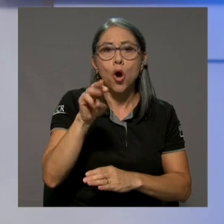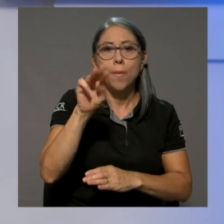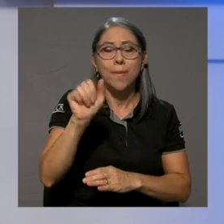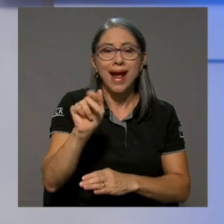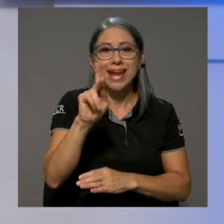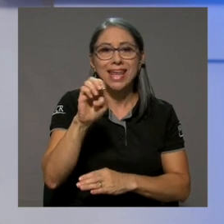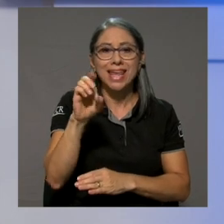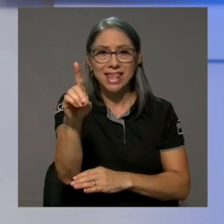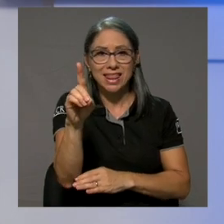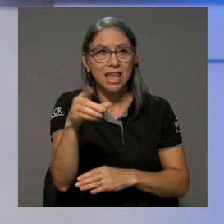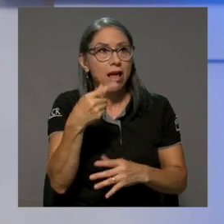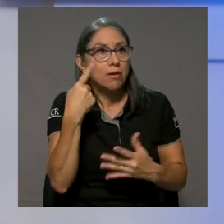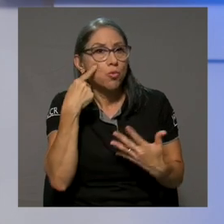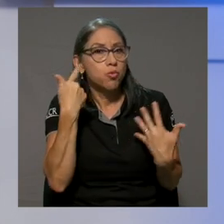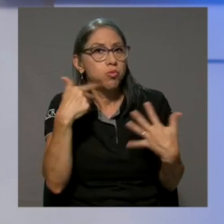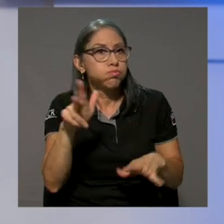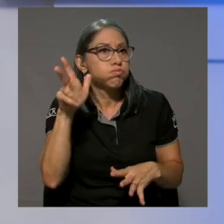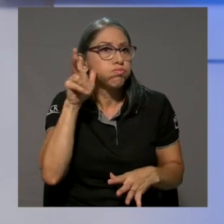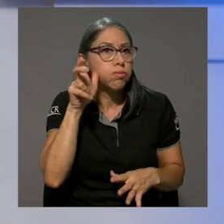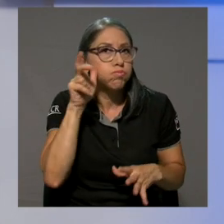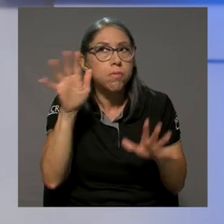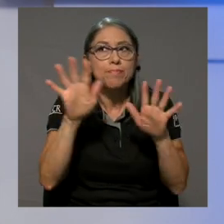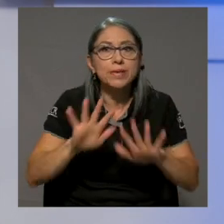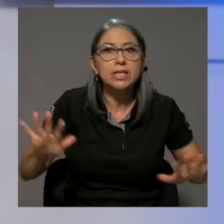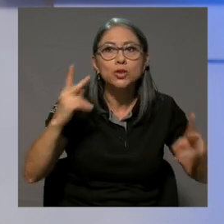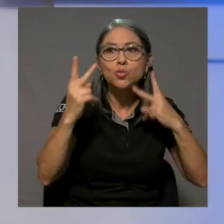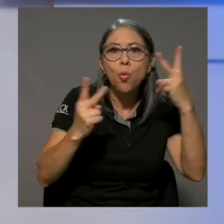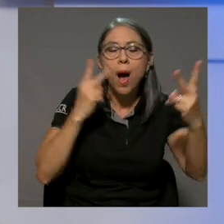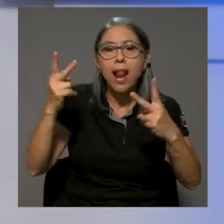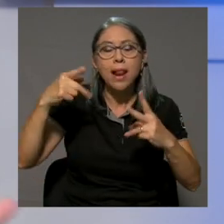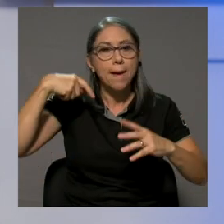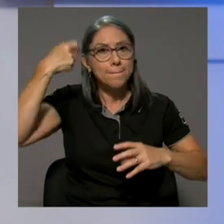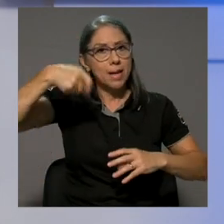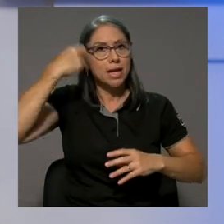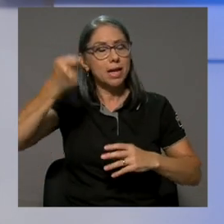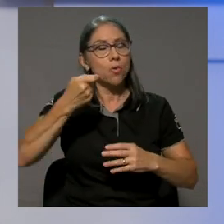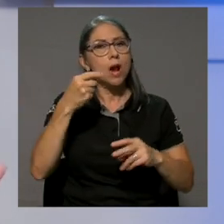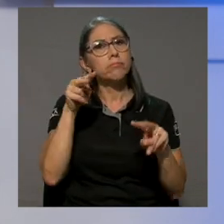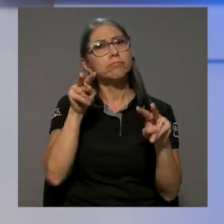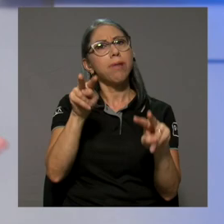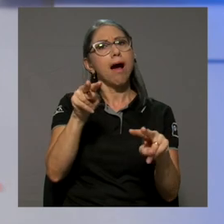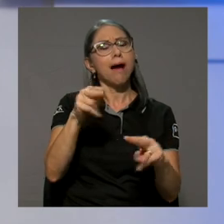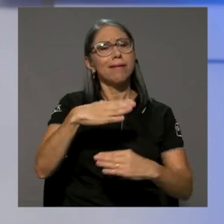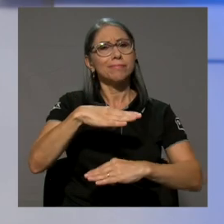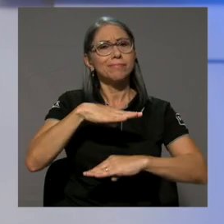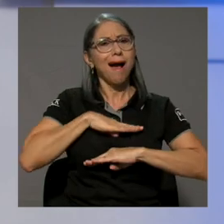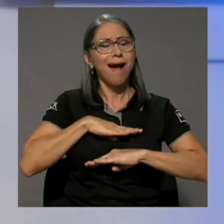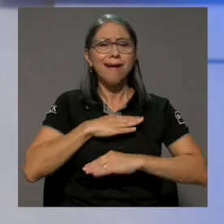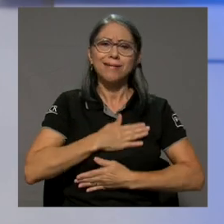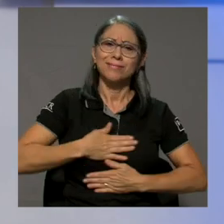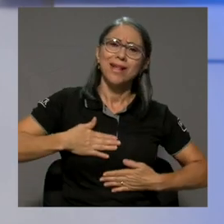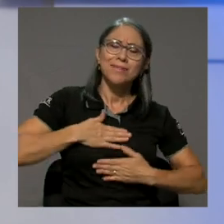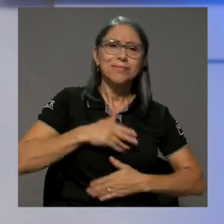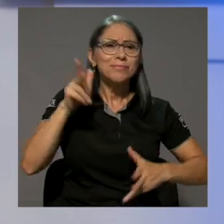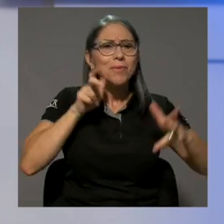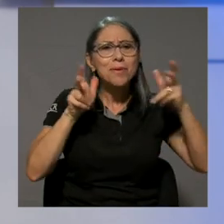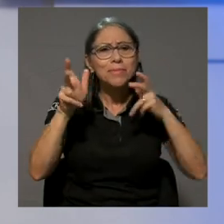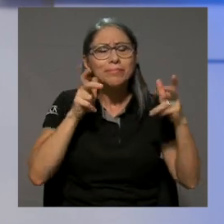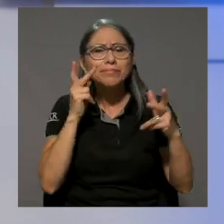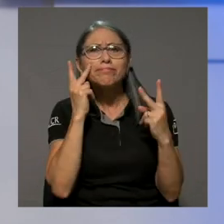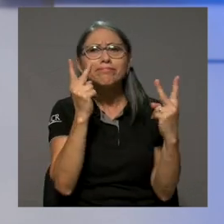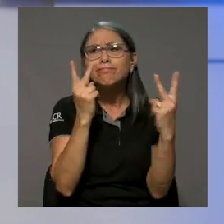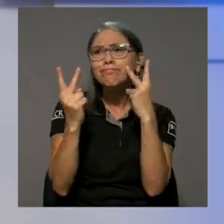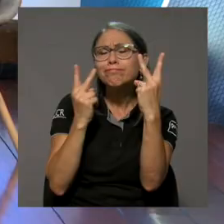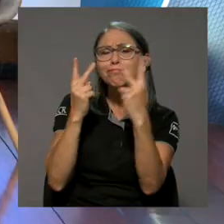tiene tu película. Realmente es una película muy satisfactoria de ver y de sentarse y escucharla y